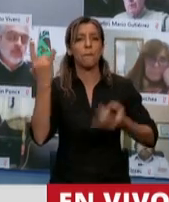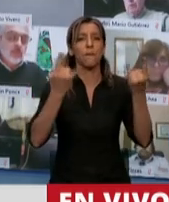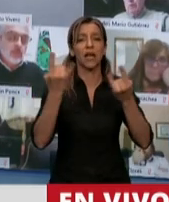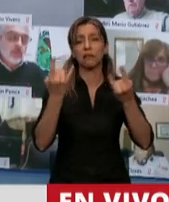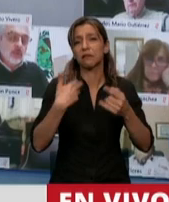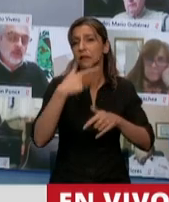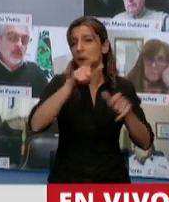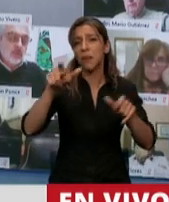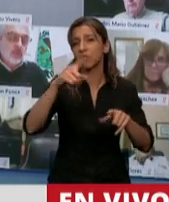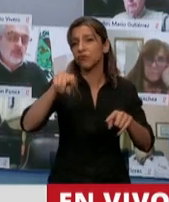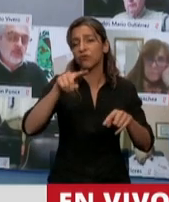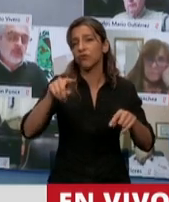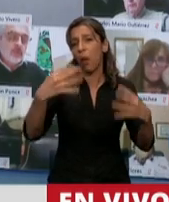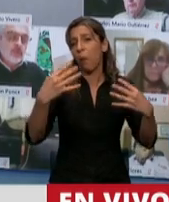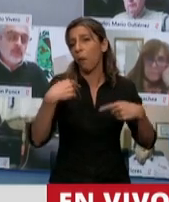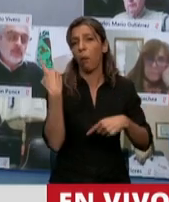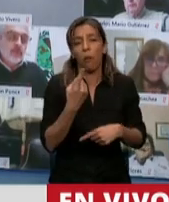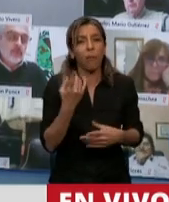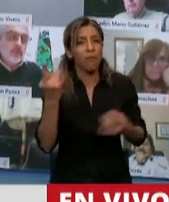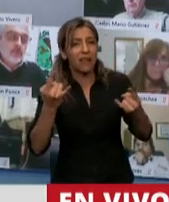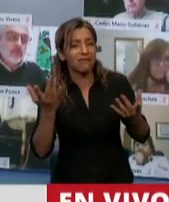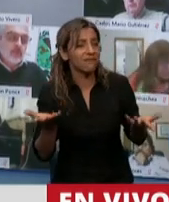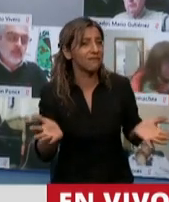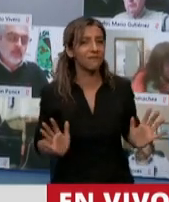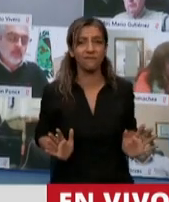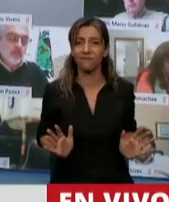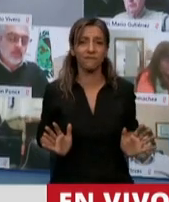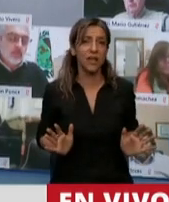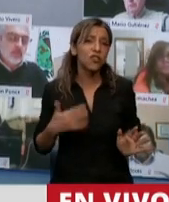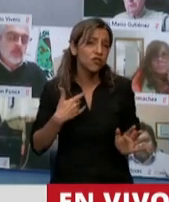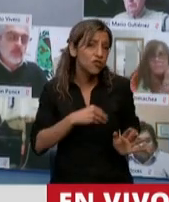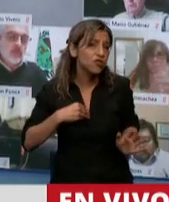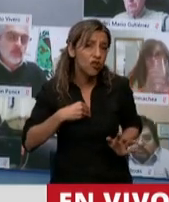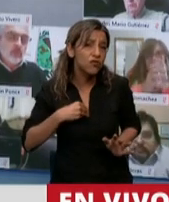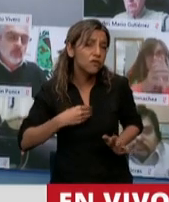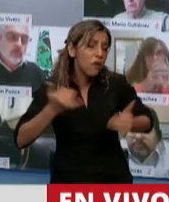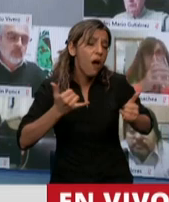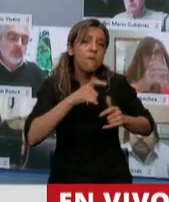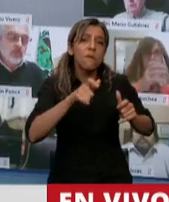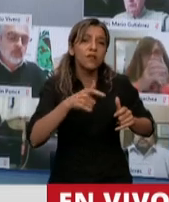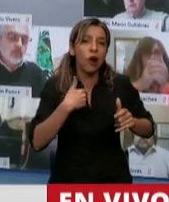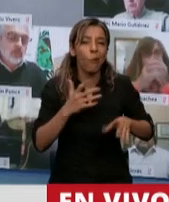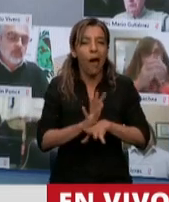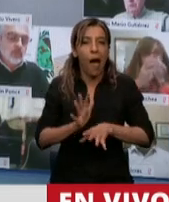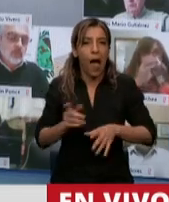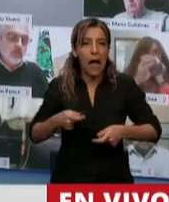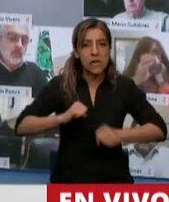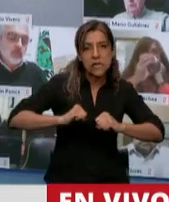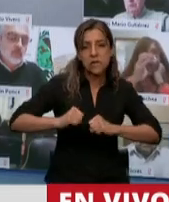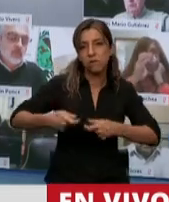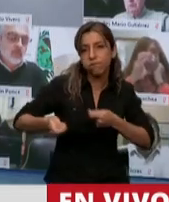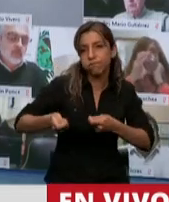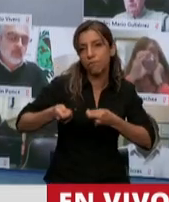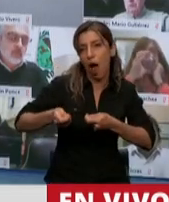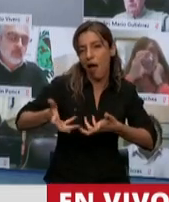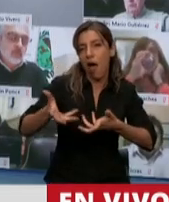una gran vocación destituyente que está alentando esto y que en un momento como el que está atravesando la Argentina,